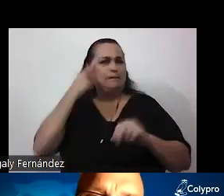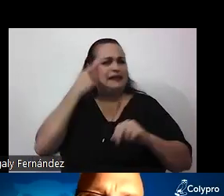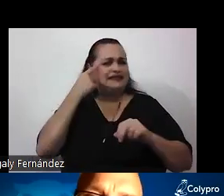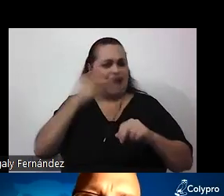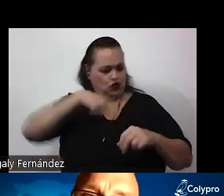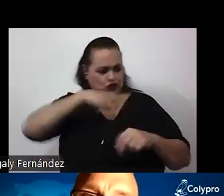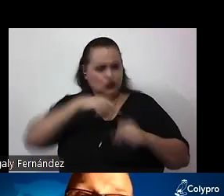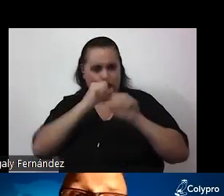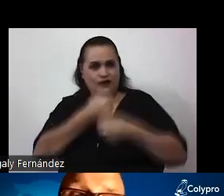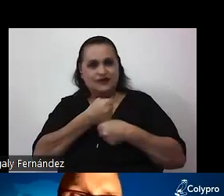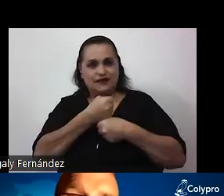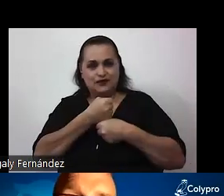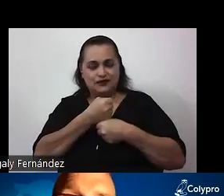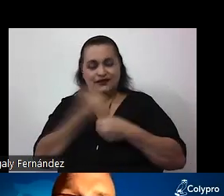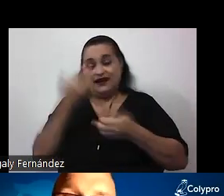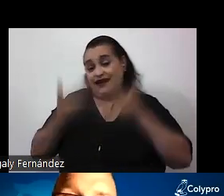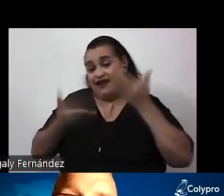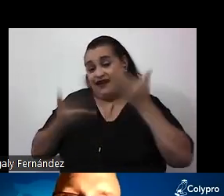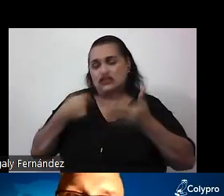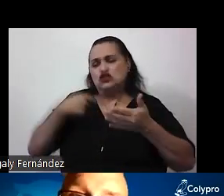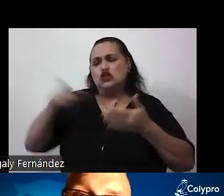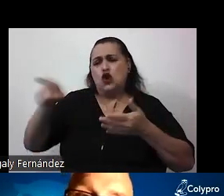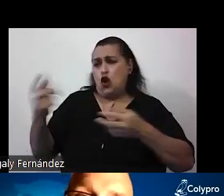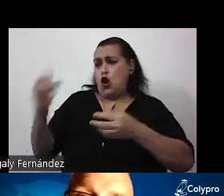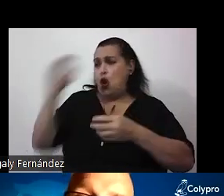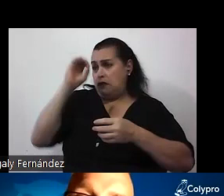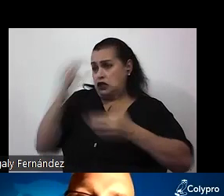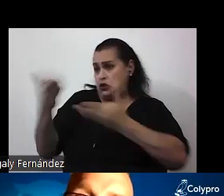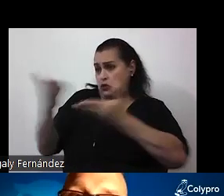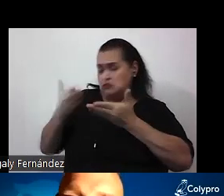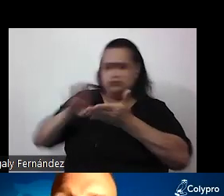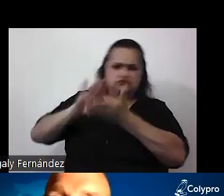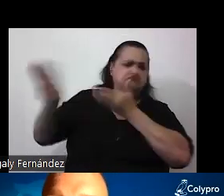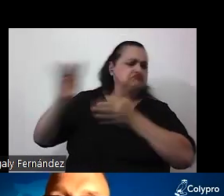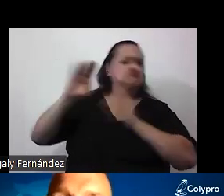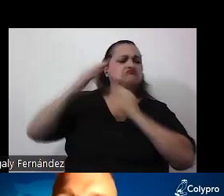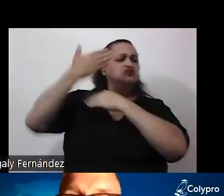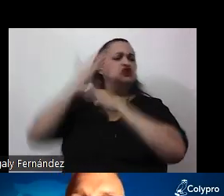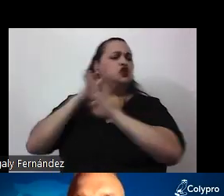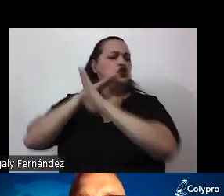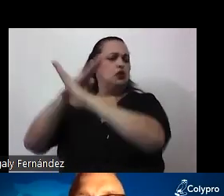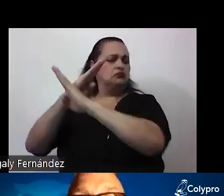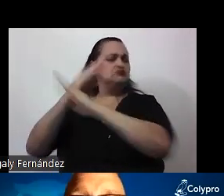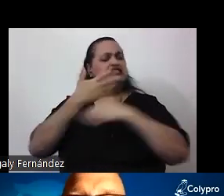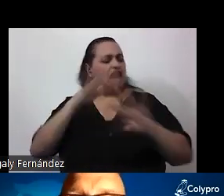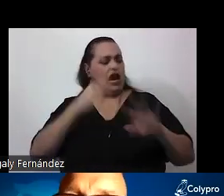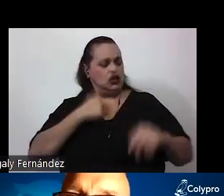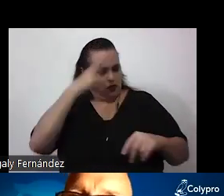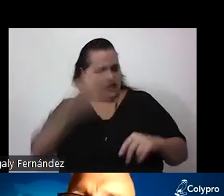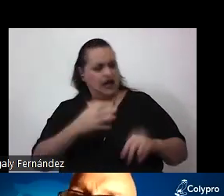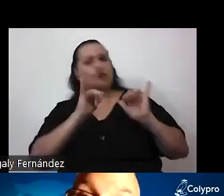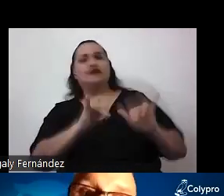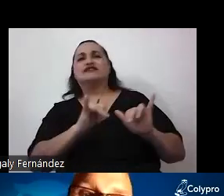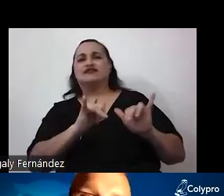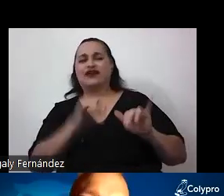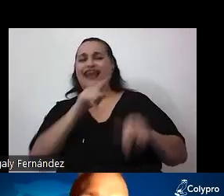haciendo, a desestimar todos aquellos datos o evidencias que ponen en tela de juicio lo que ya creemos. Esto se llama